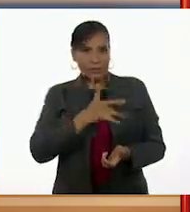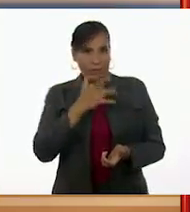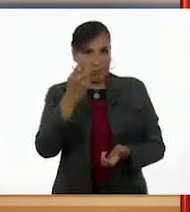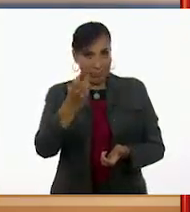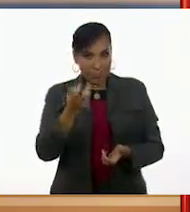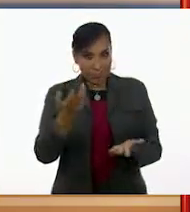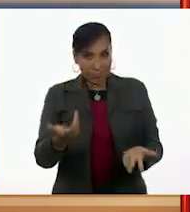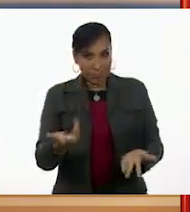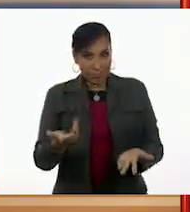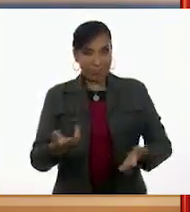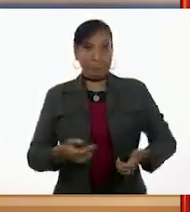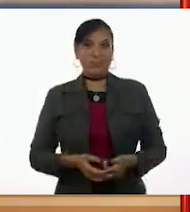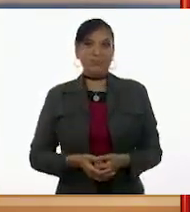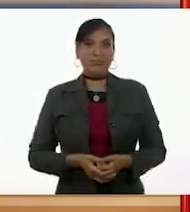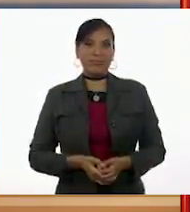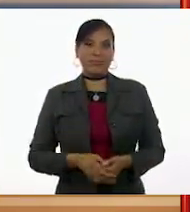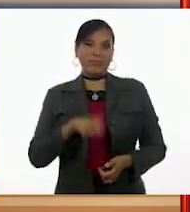así.